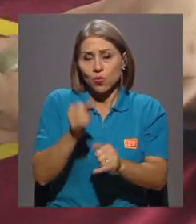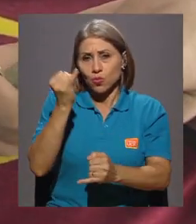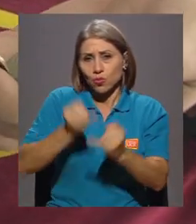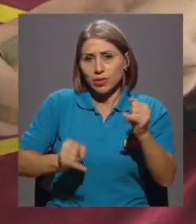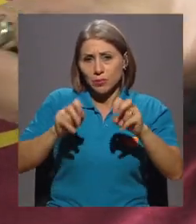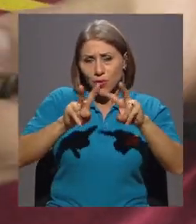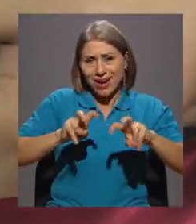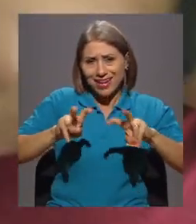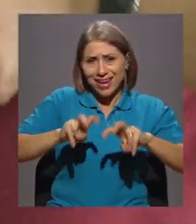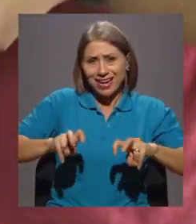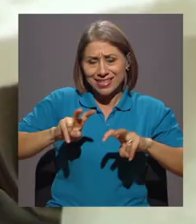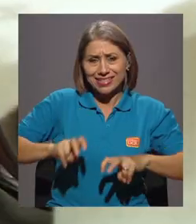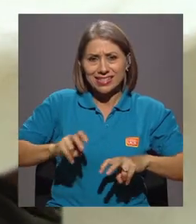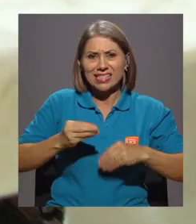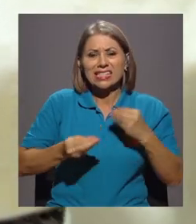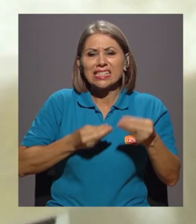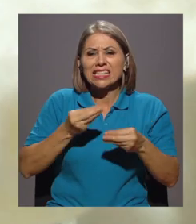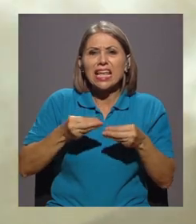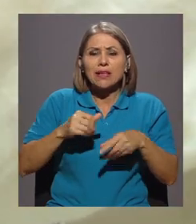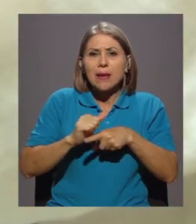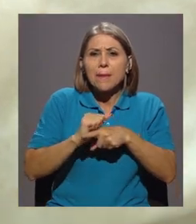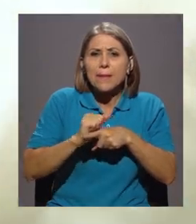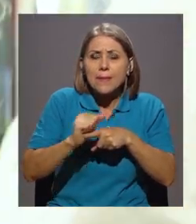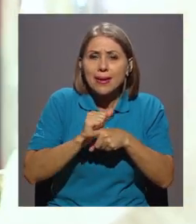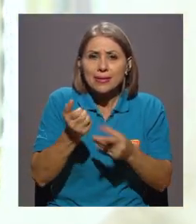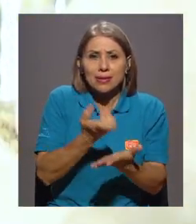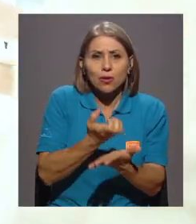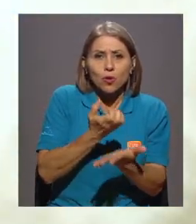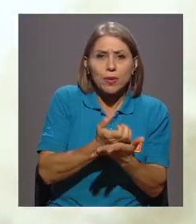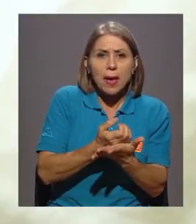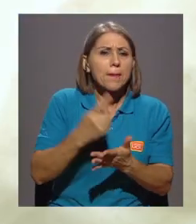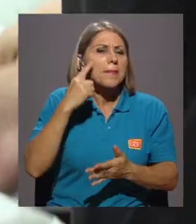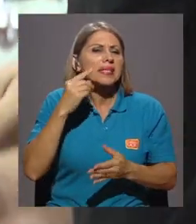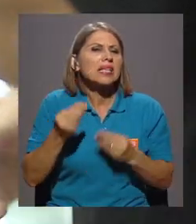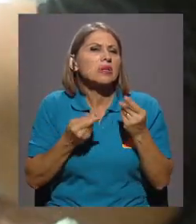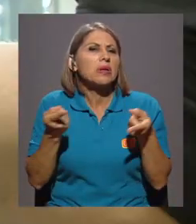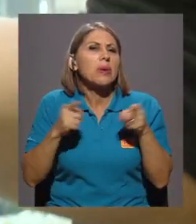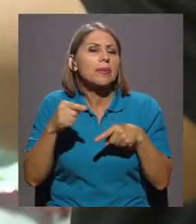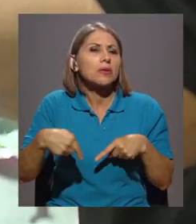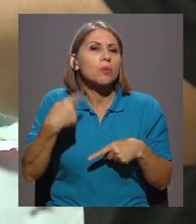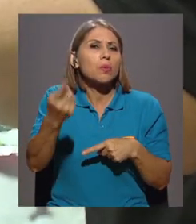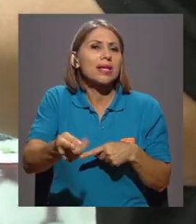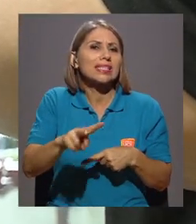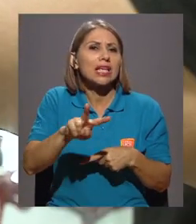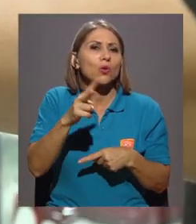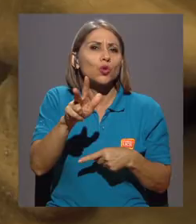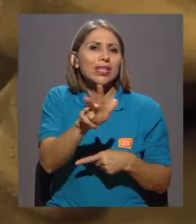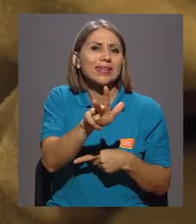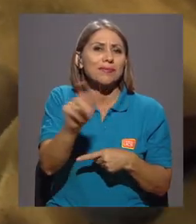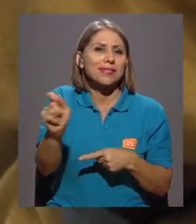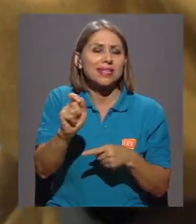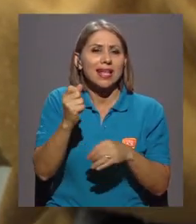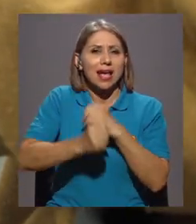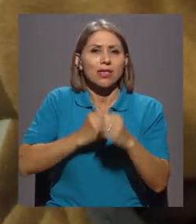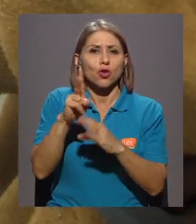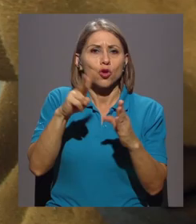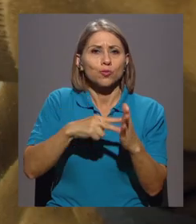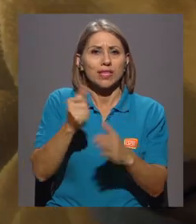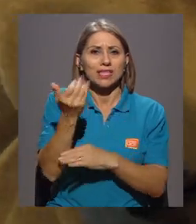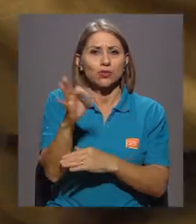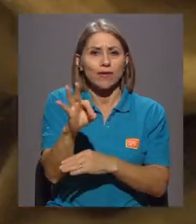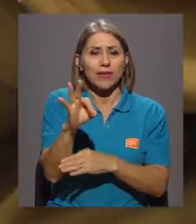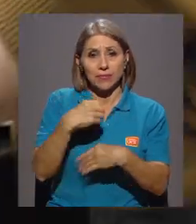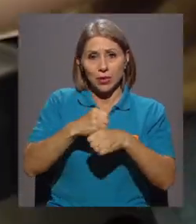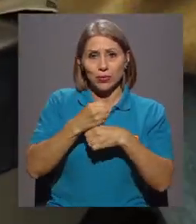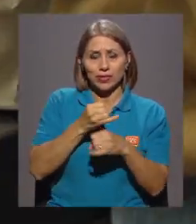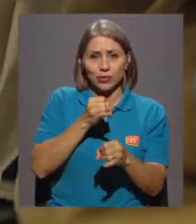con el último análisis del desempeño de la economía y pronóstico para el segundo trimestre del 2019, realizado por el